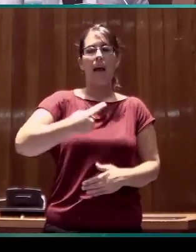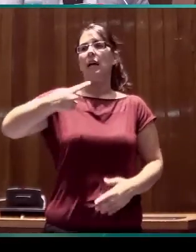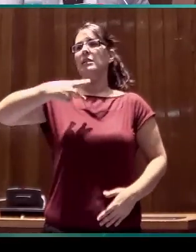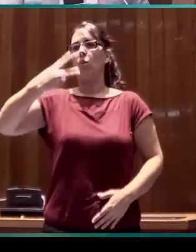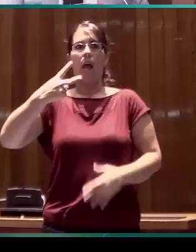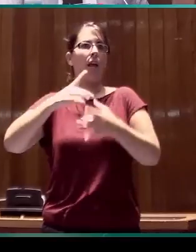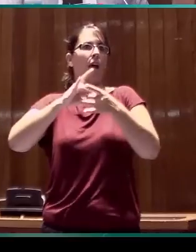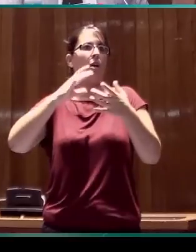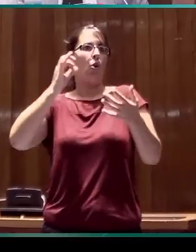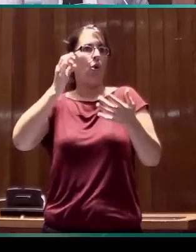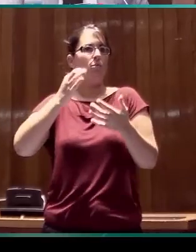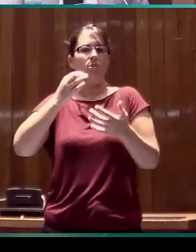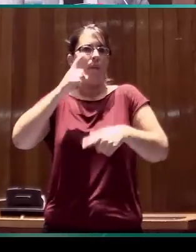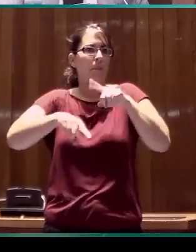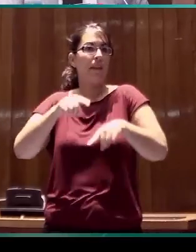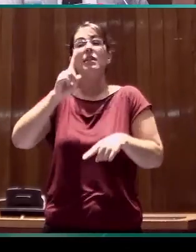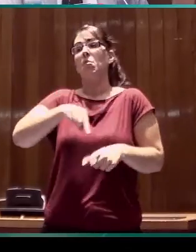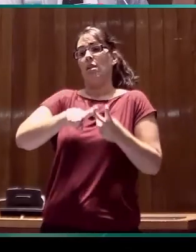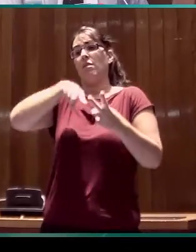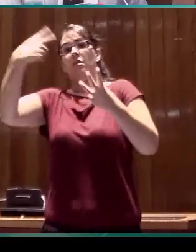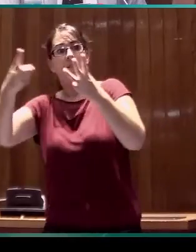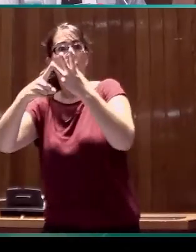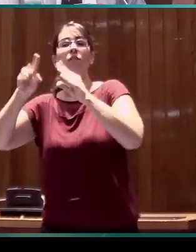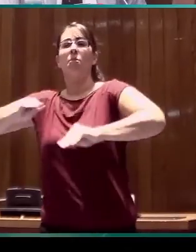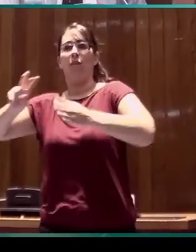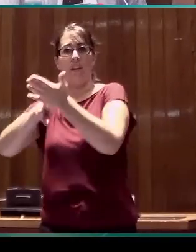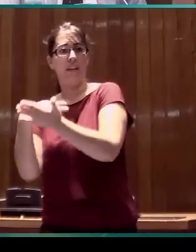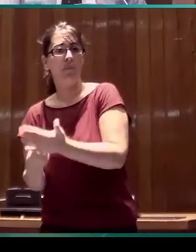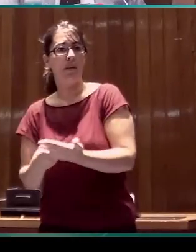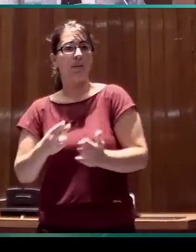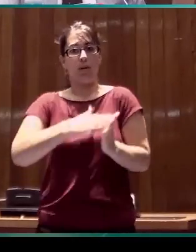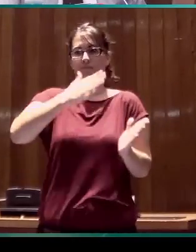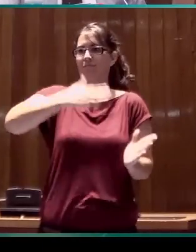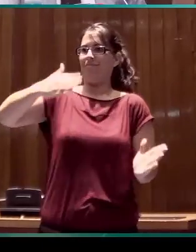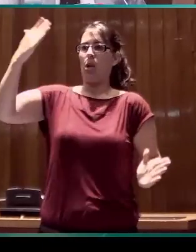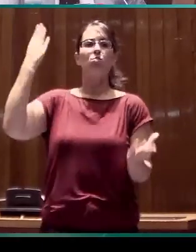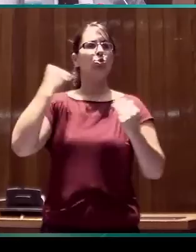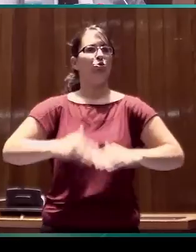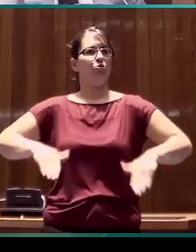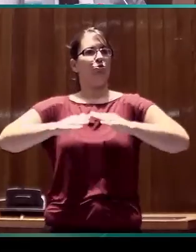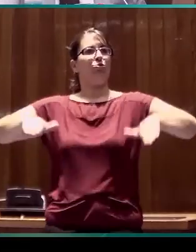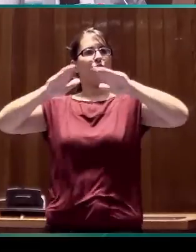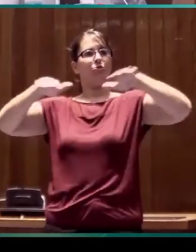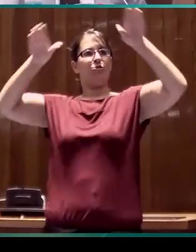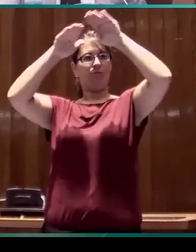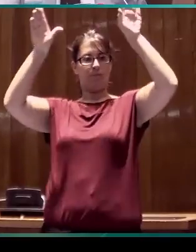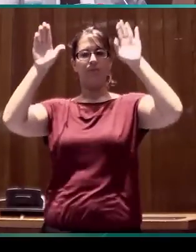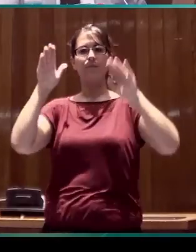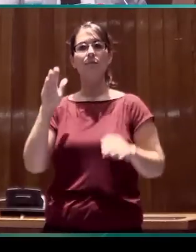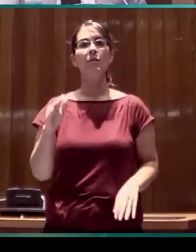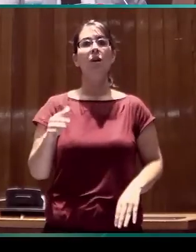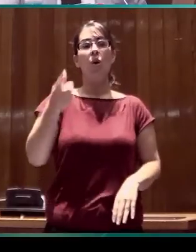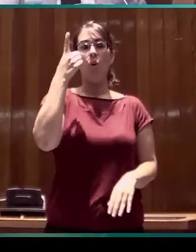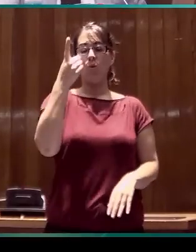terciario, en la formación de intérpretes. Una de las grandes faltas que tenemos,